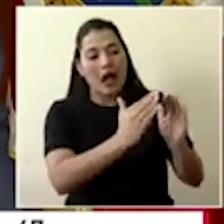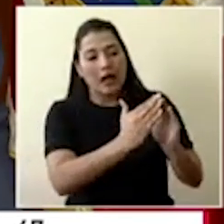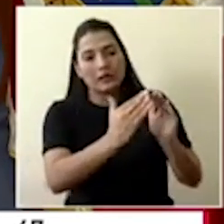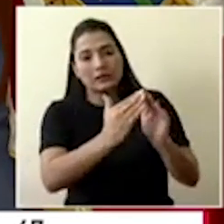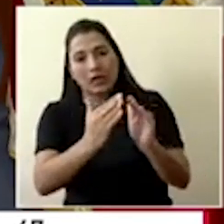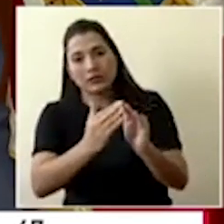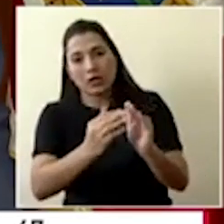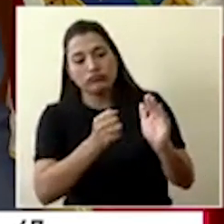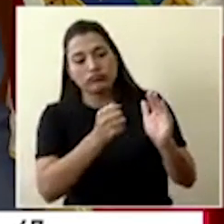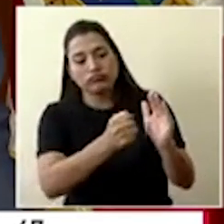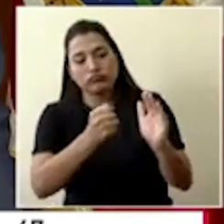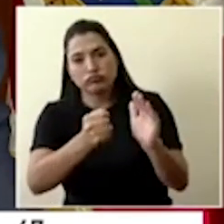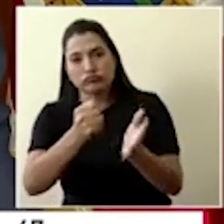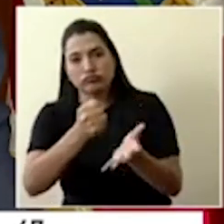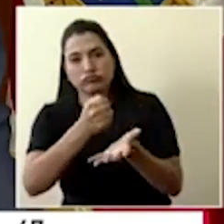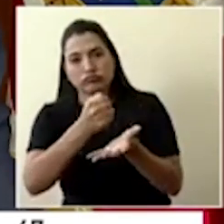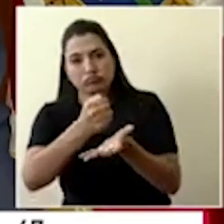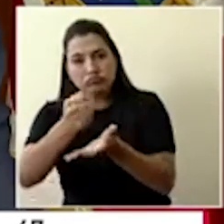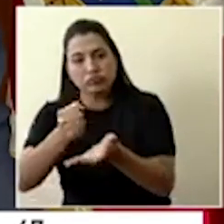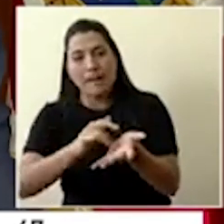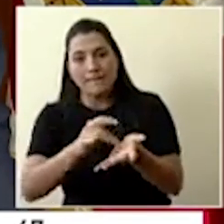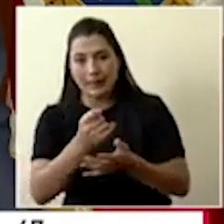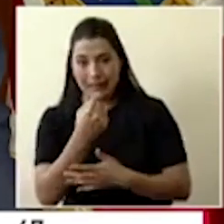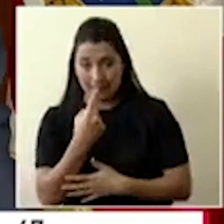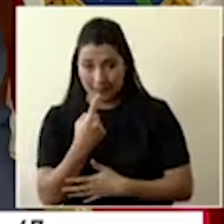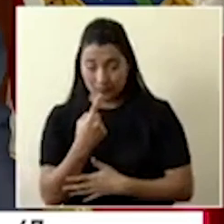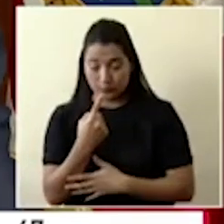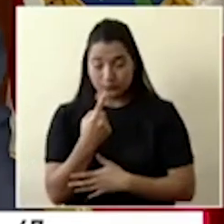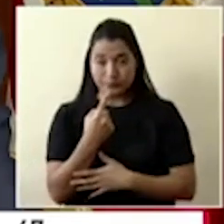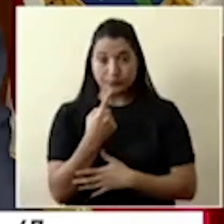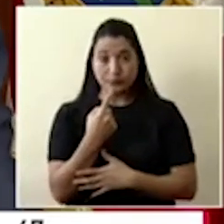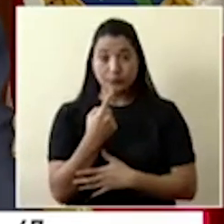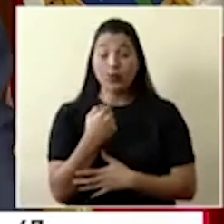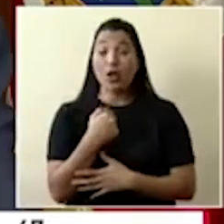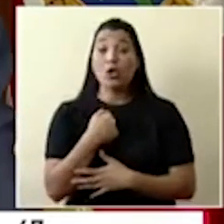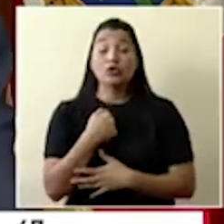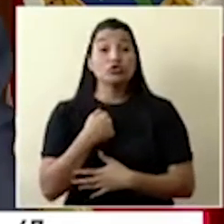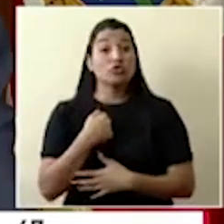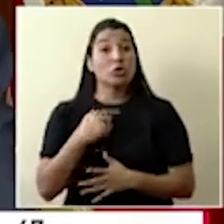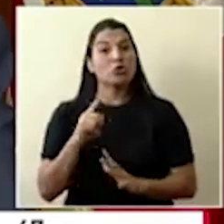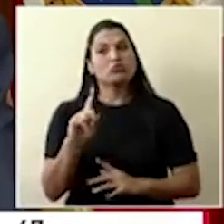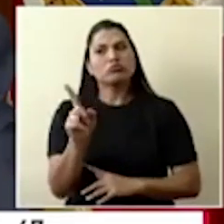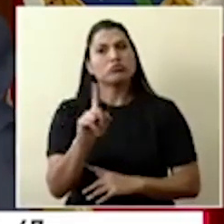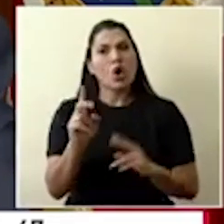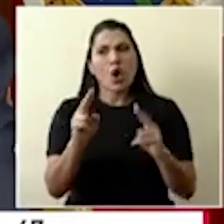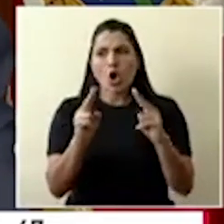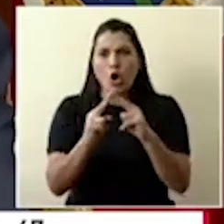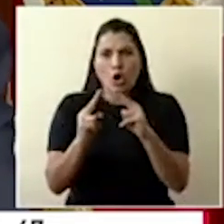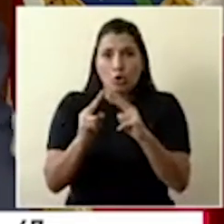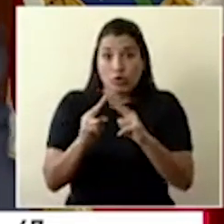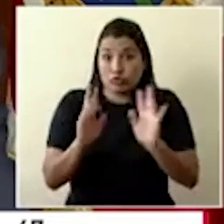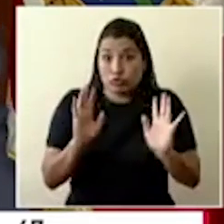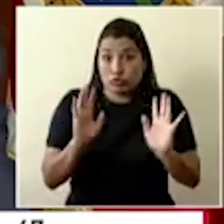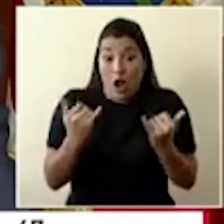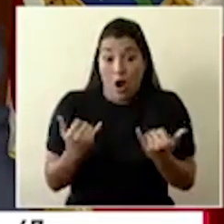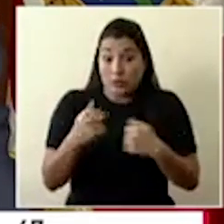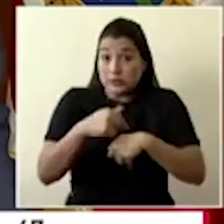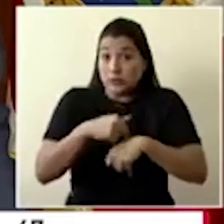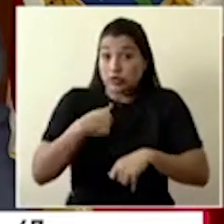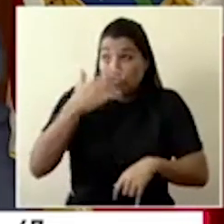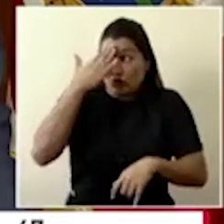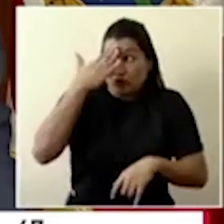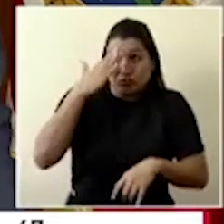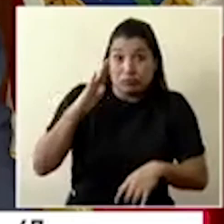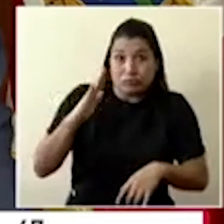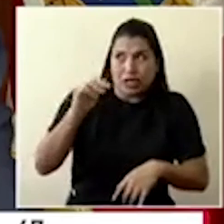a domicilio. Y debo decir que no conozco un país en el mundo en este momento que esté